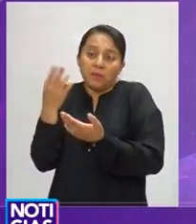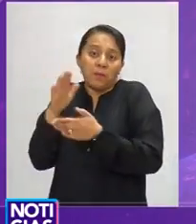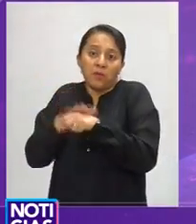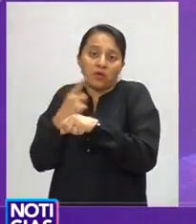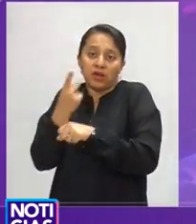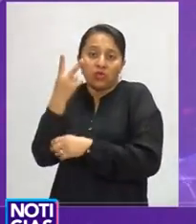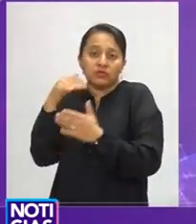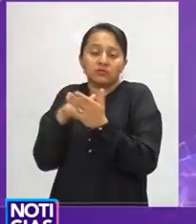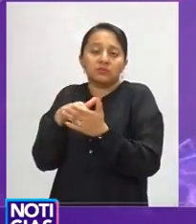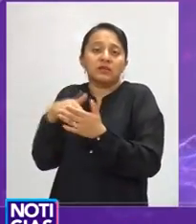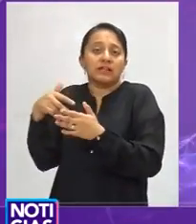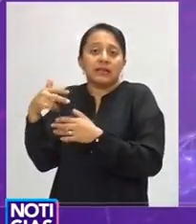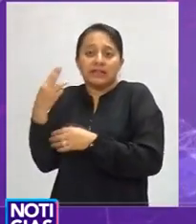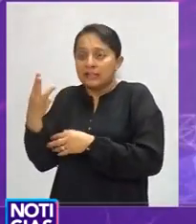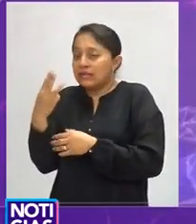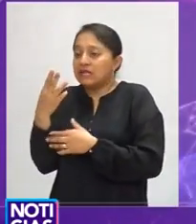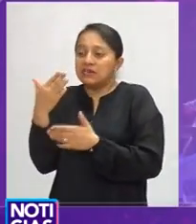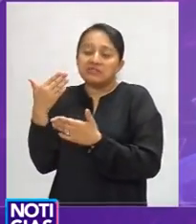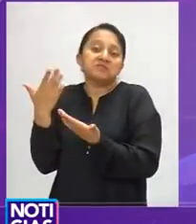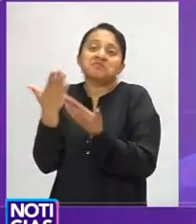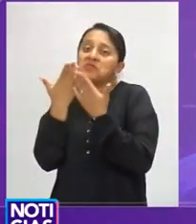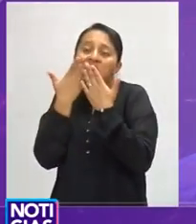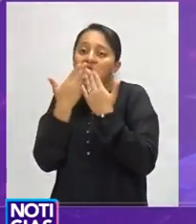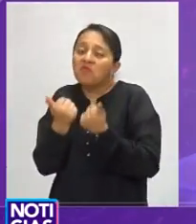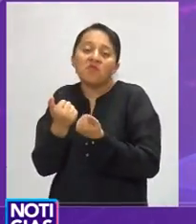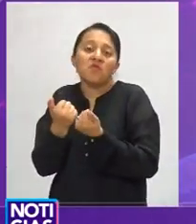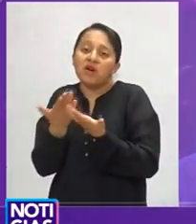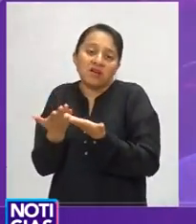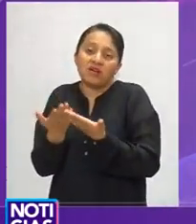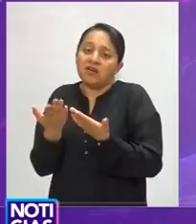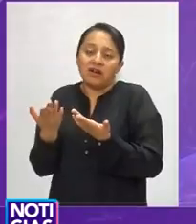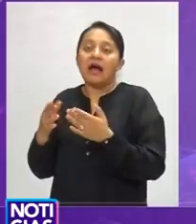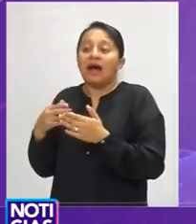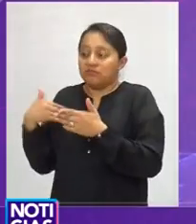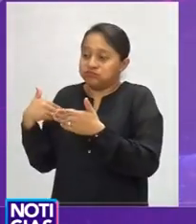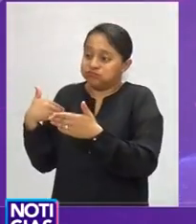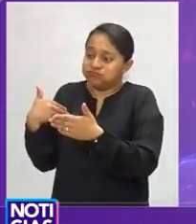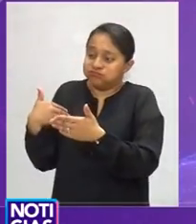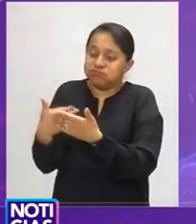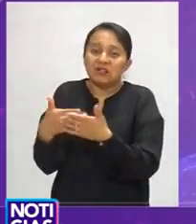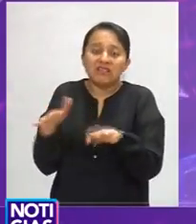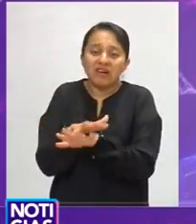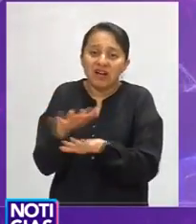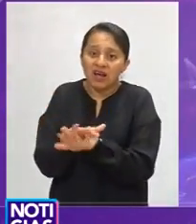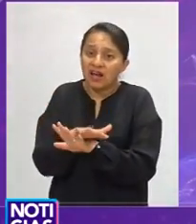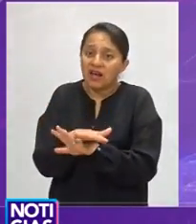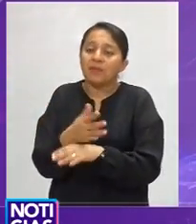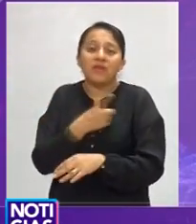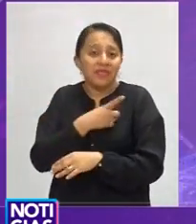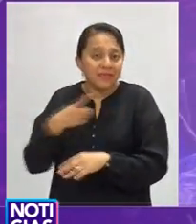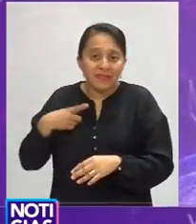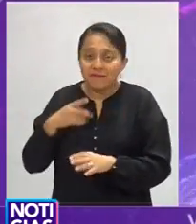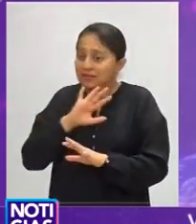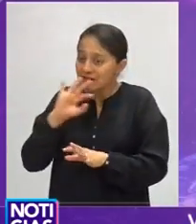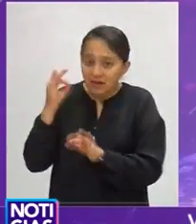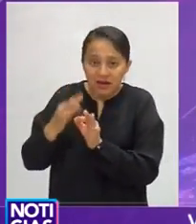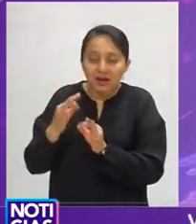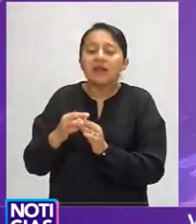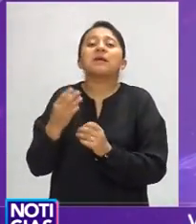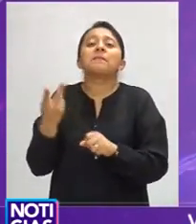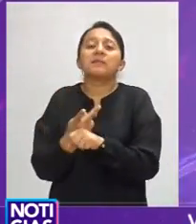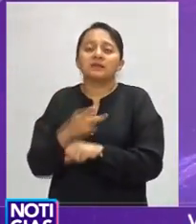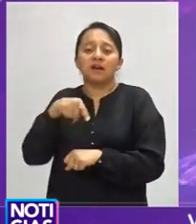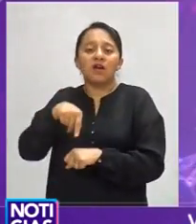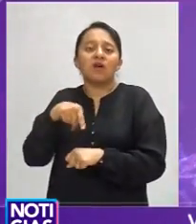2017 ha cambiado y se debe ajustar a lo que se presenta al día de hoy en El País. Con imágenes de David Feregrino,